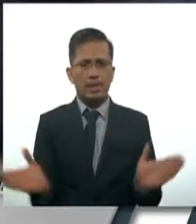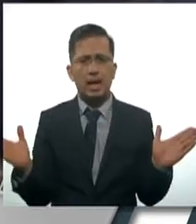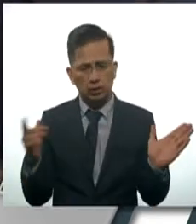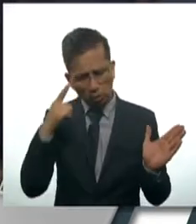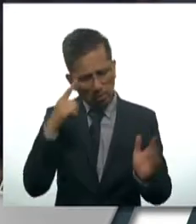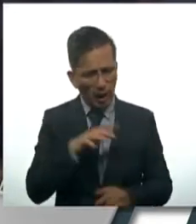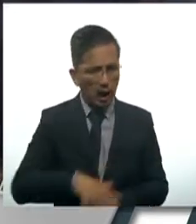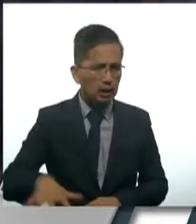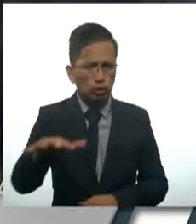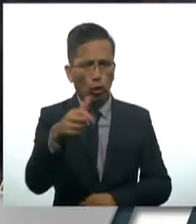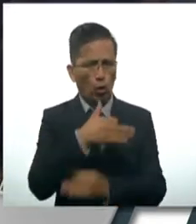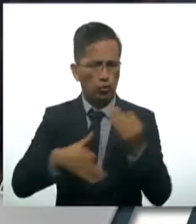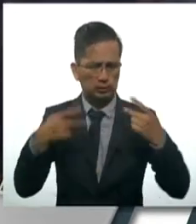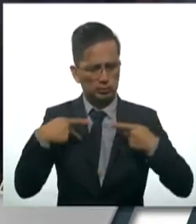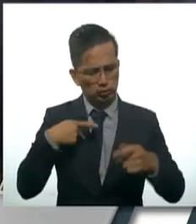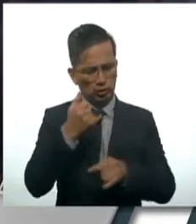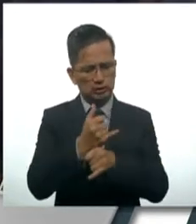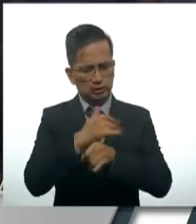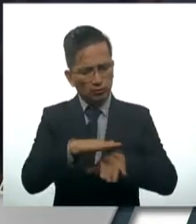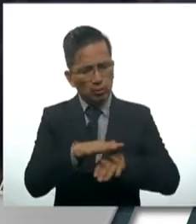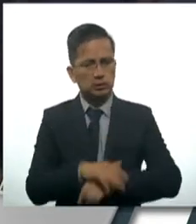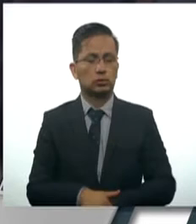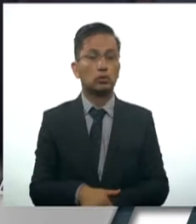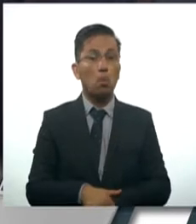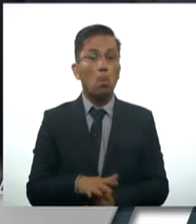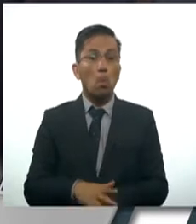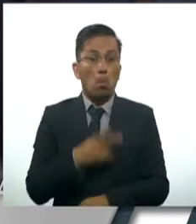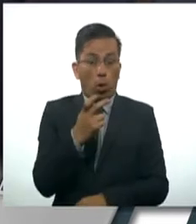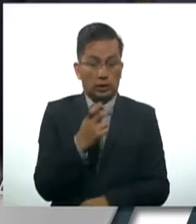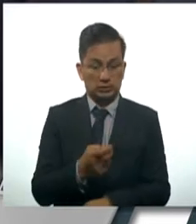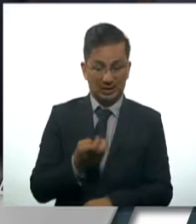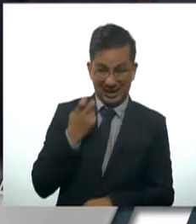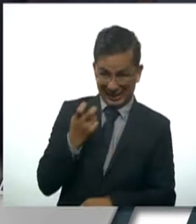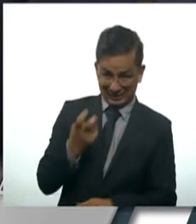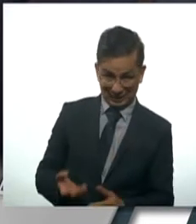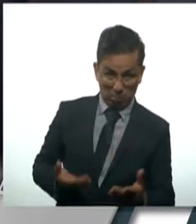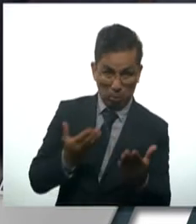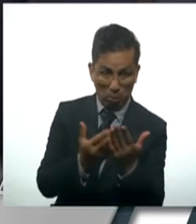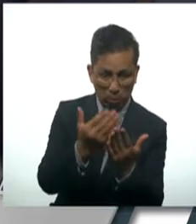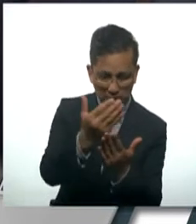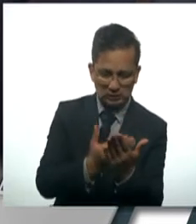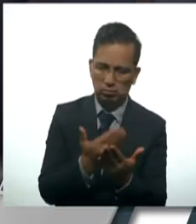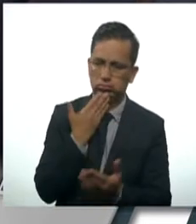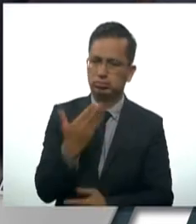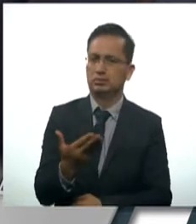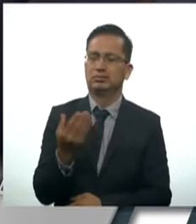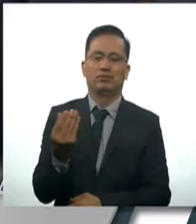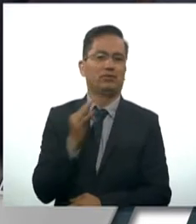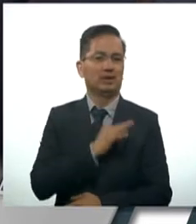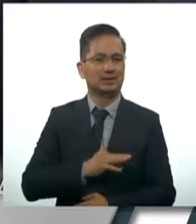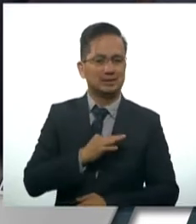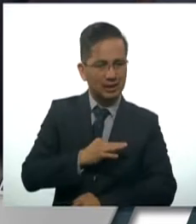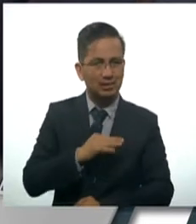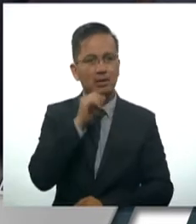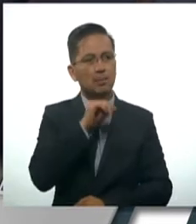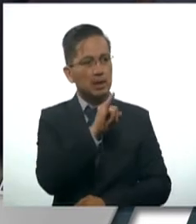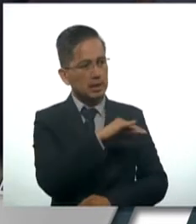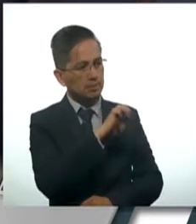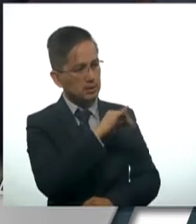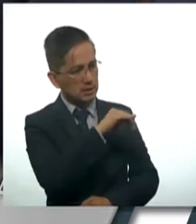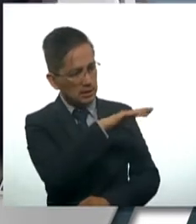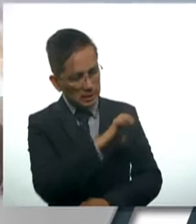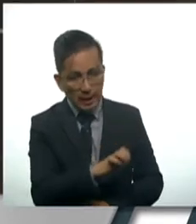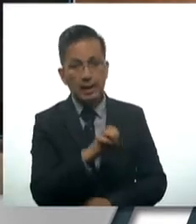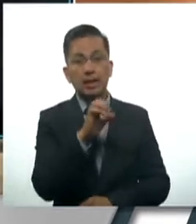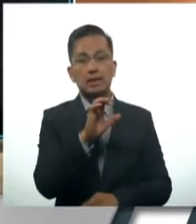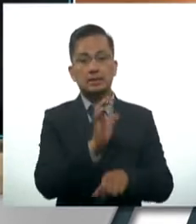Por ello, saludo con gusto esta iniciativa de la Comisión Bicameral y el apoyo del INCINE y de la Cineteca